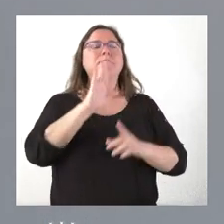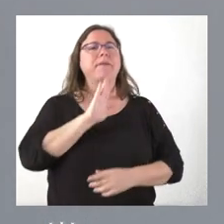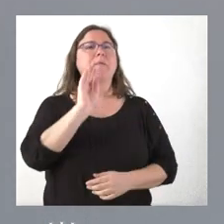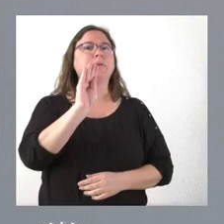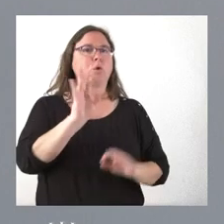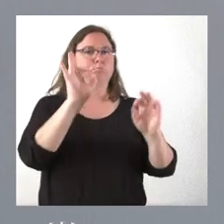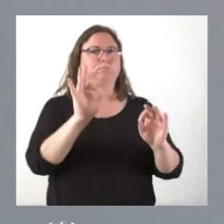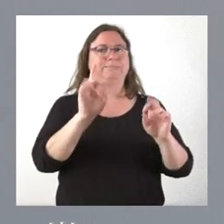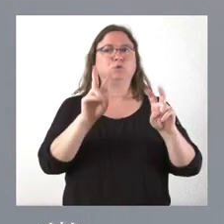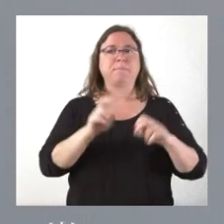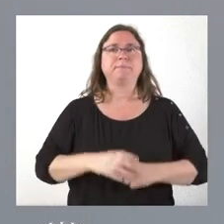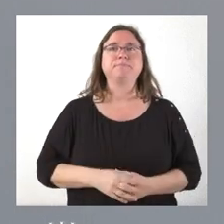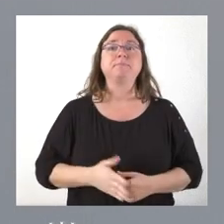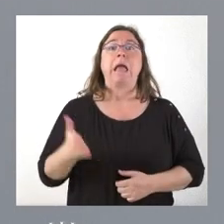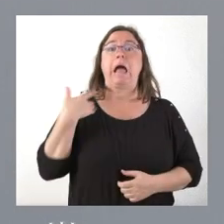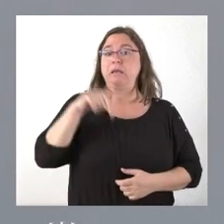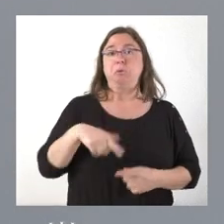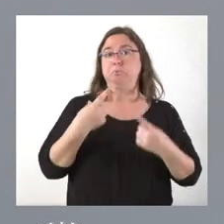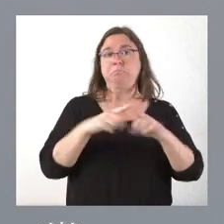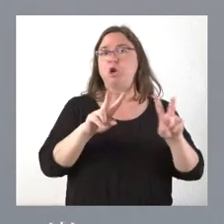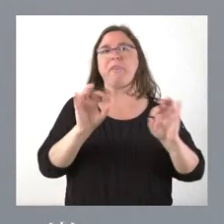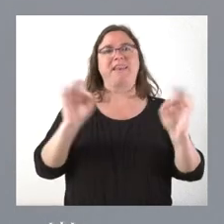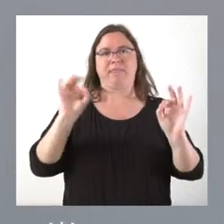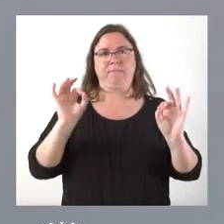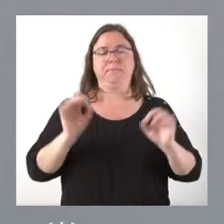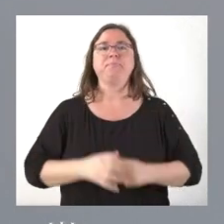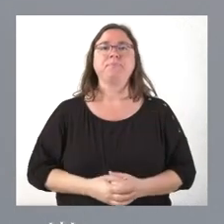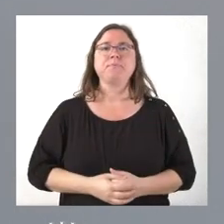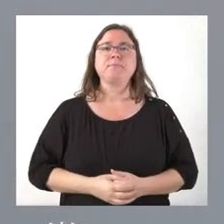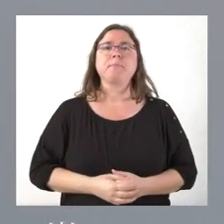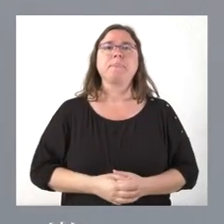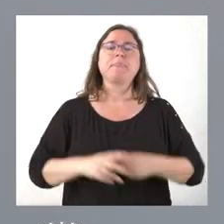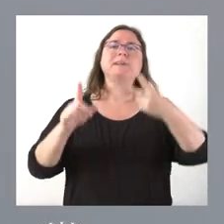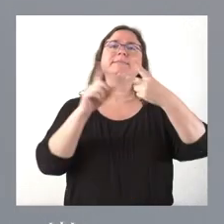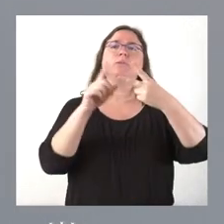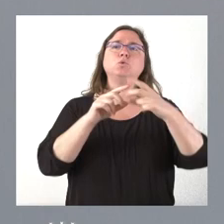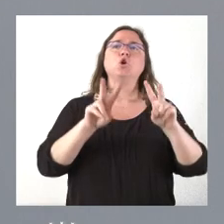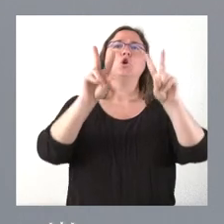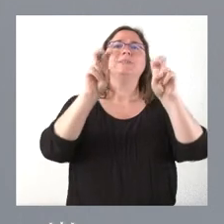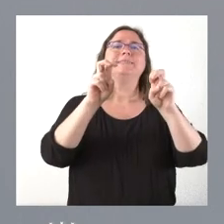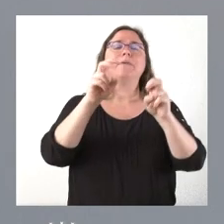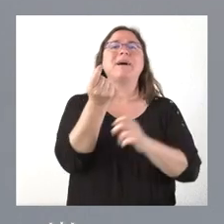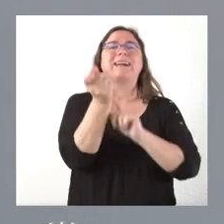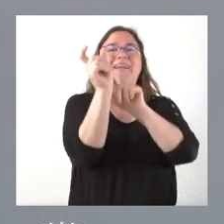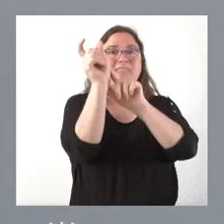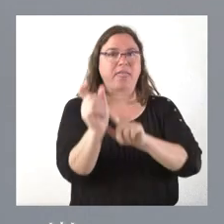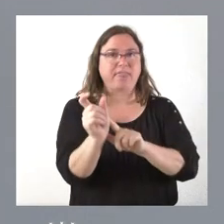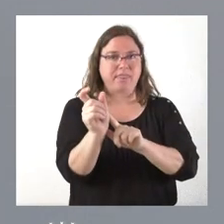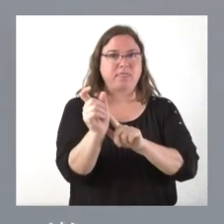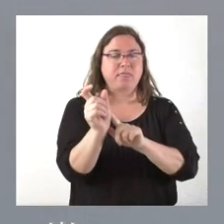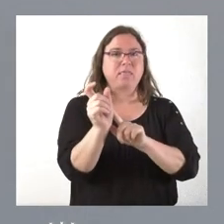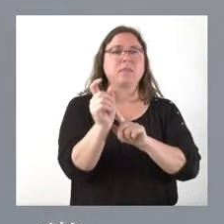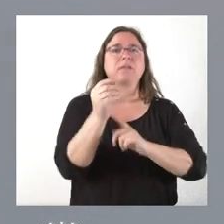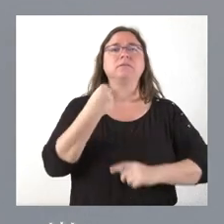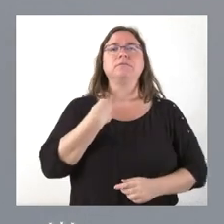cuestión de ayer. Hoy no ha habido ninguna novedad que le podamos ampliar. En relación con el tema de los importes, como